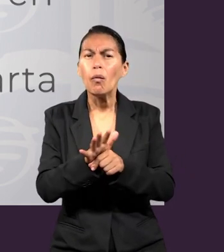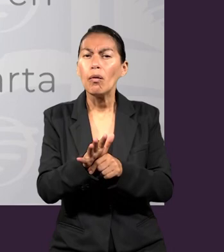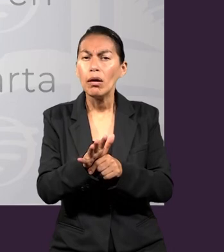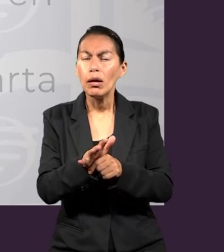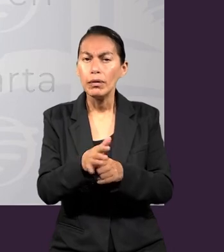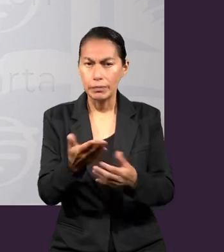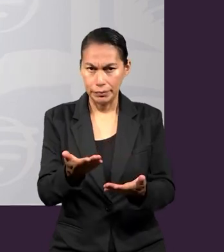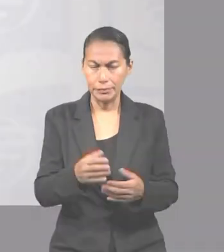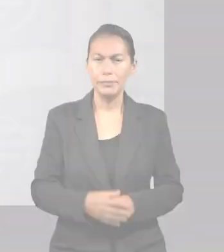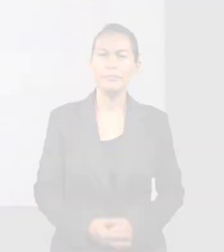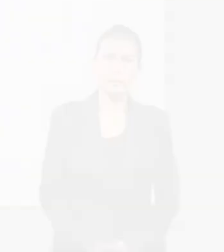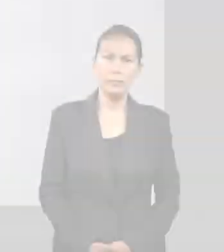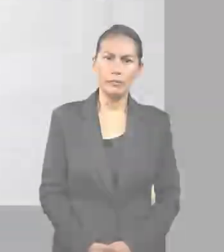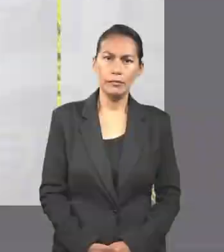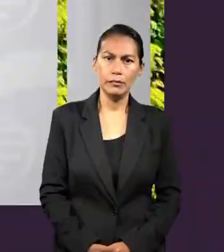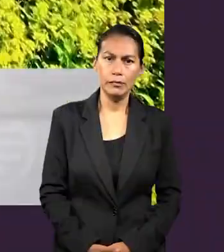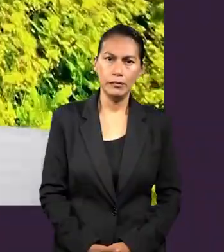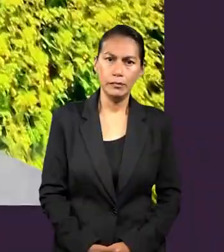en un todo?